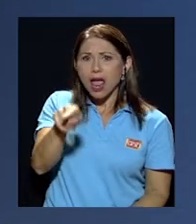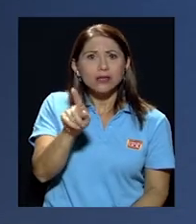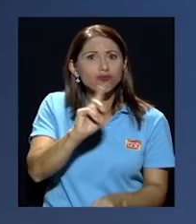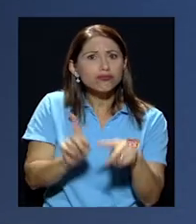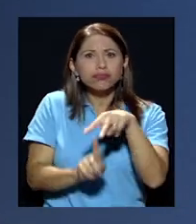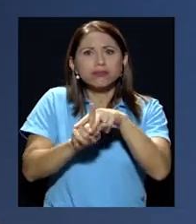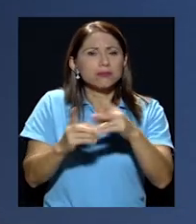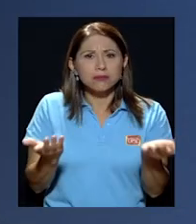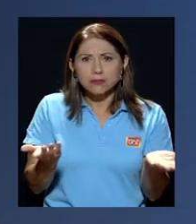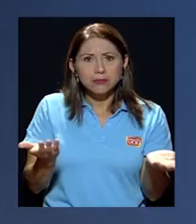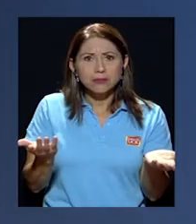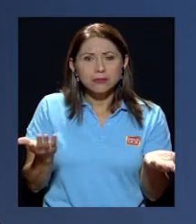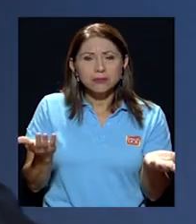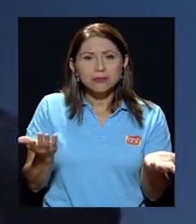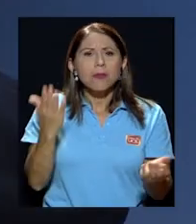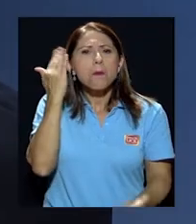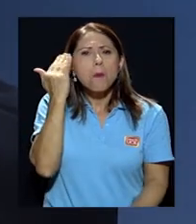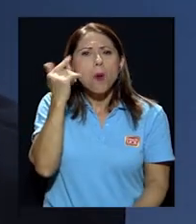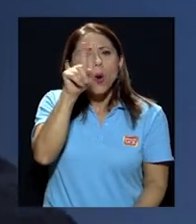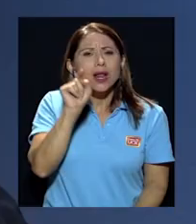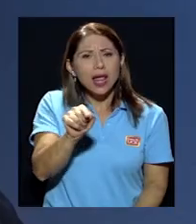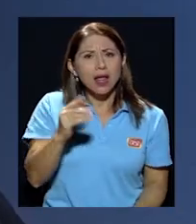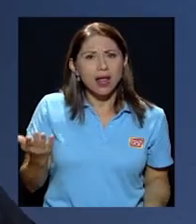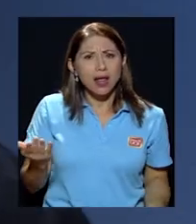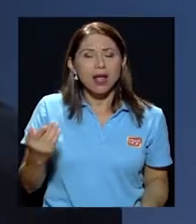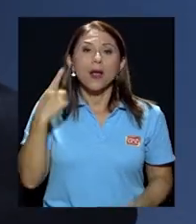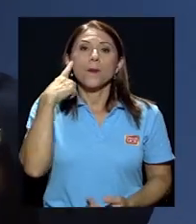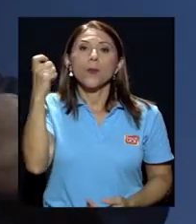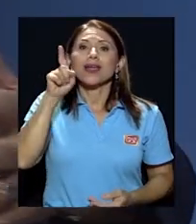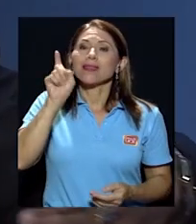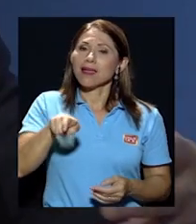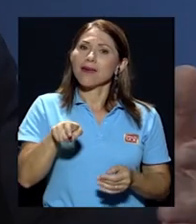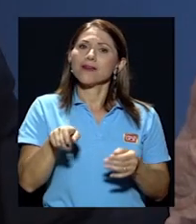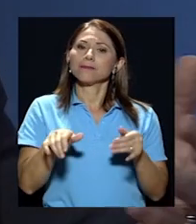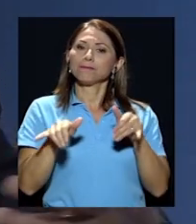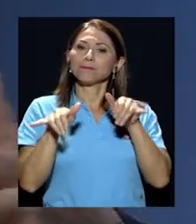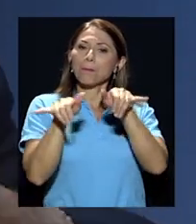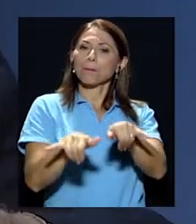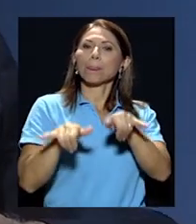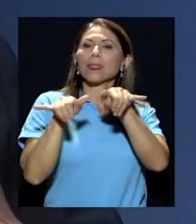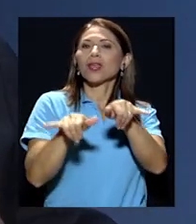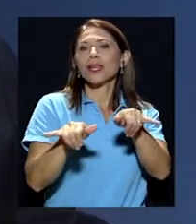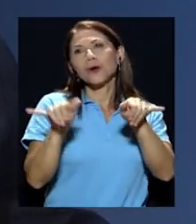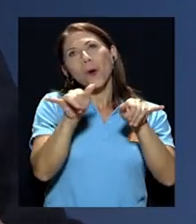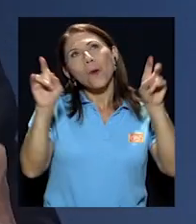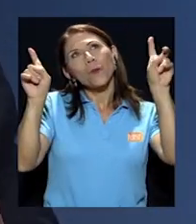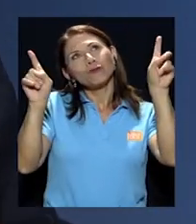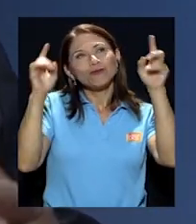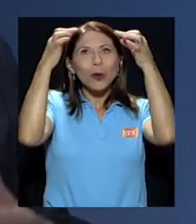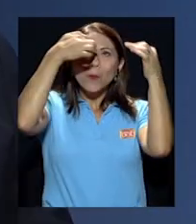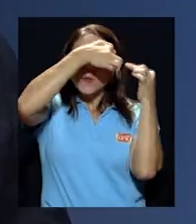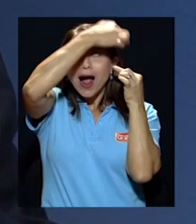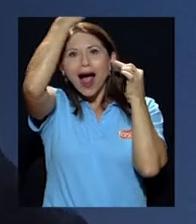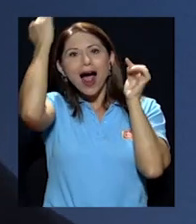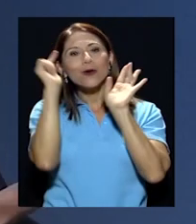sale. ¿Y por qué? Porque tienen que mantener un halo de credibilidad para que la